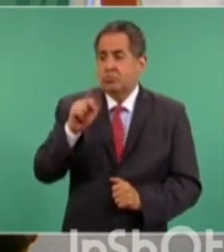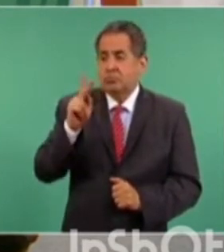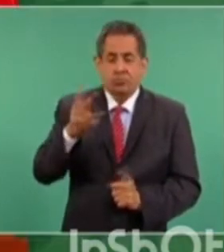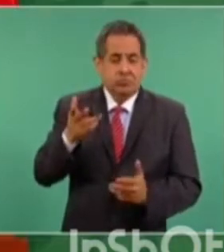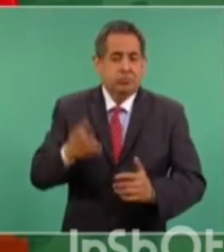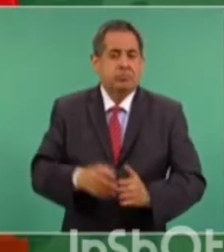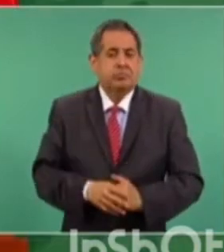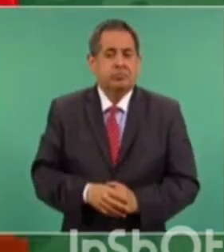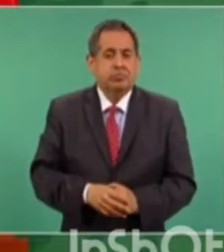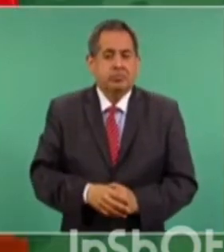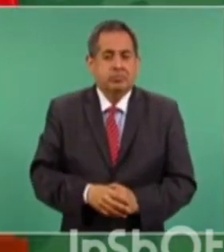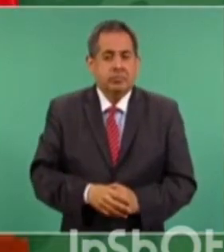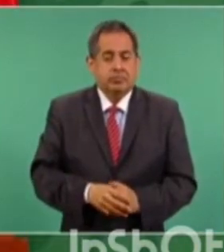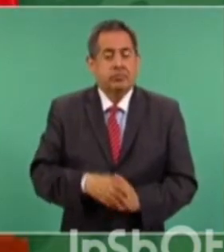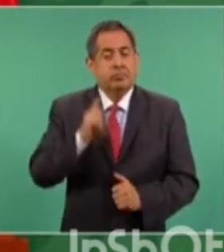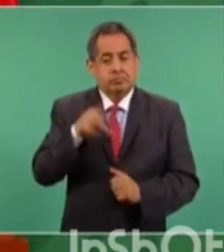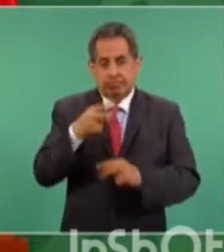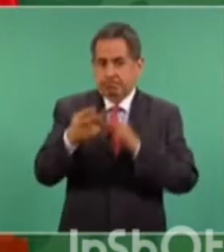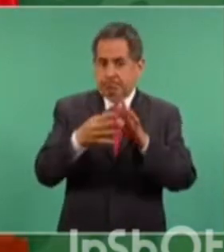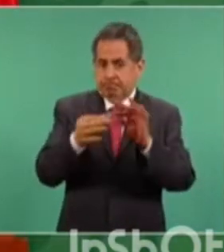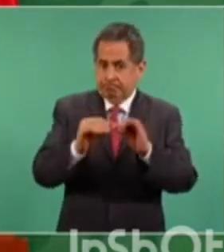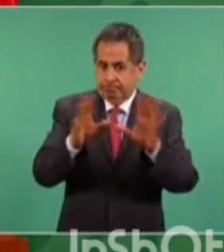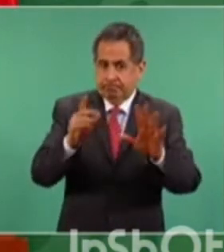porque hay que aclarar